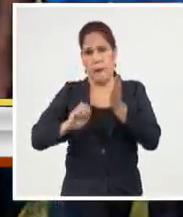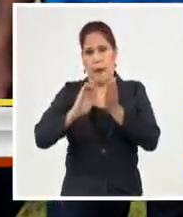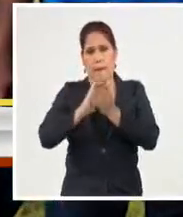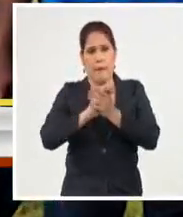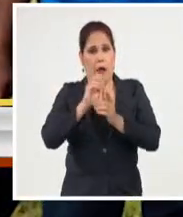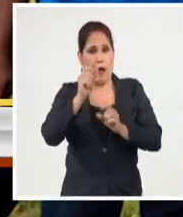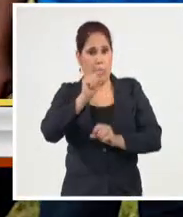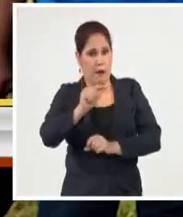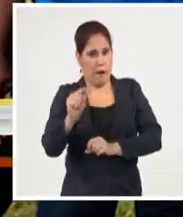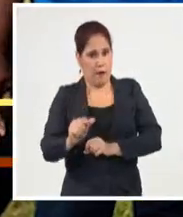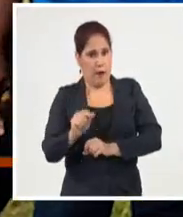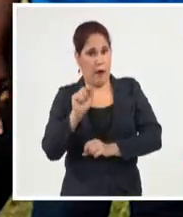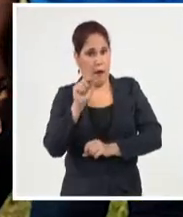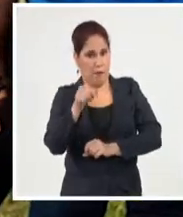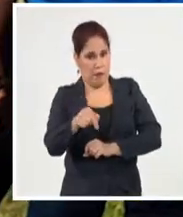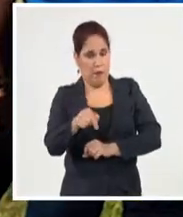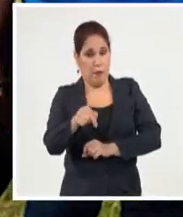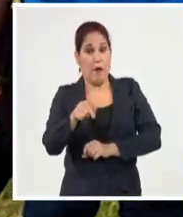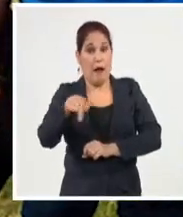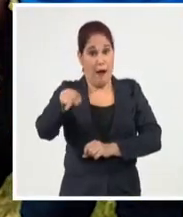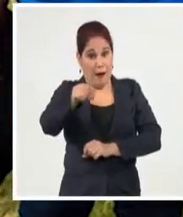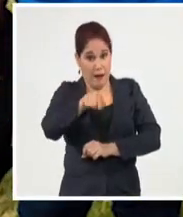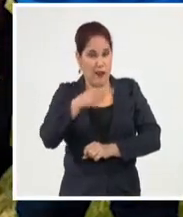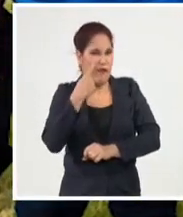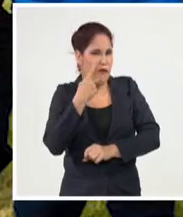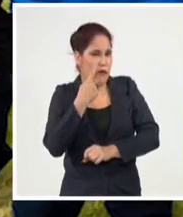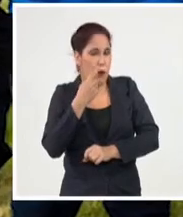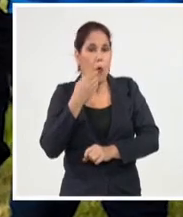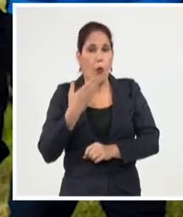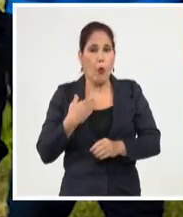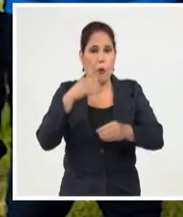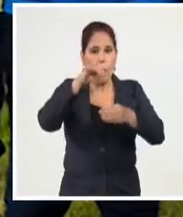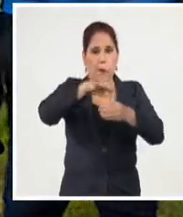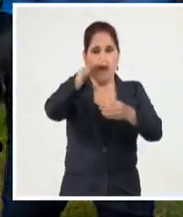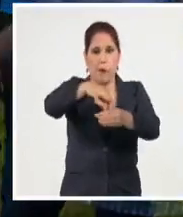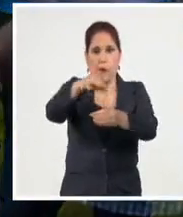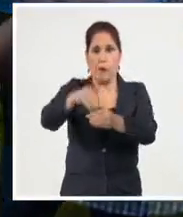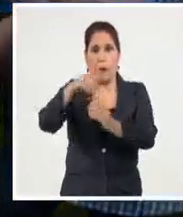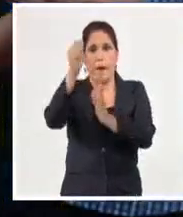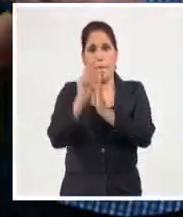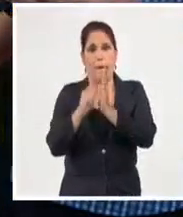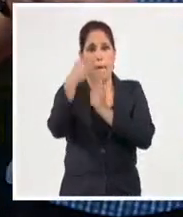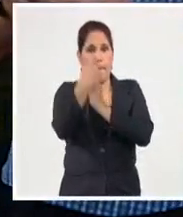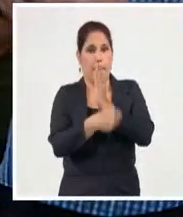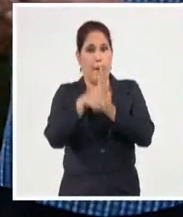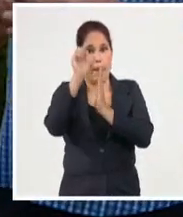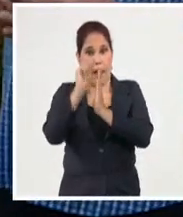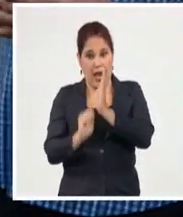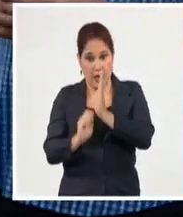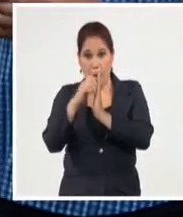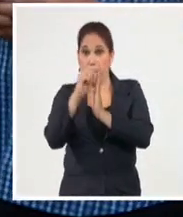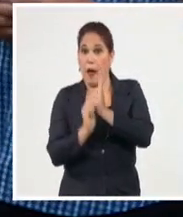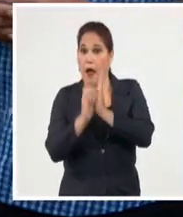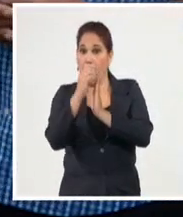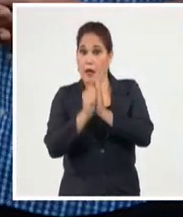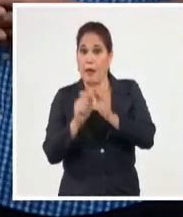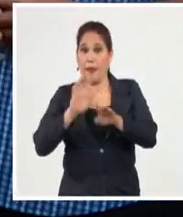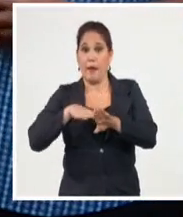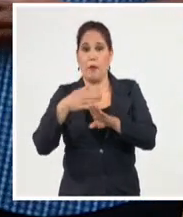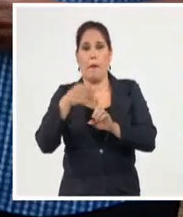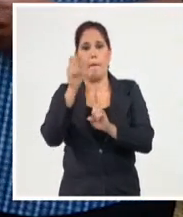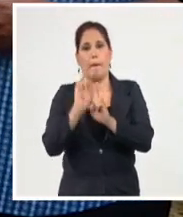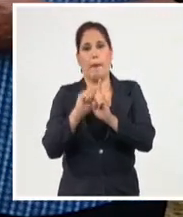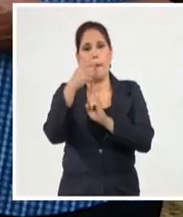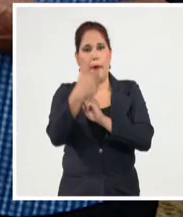agropecuaria de Nueva Paz, donde constató la siembra de plátano y maíz en terrenos recuperados de la maleza. En próximas